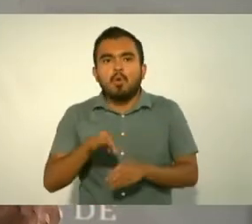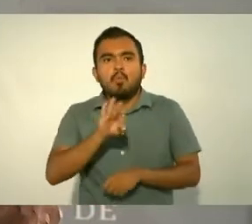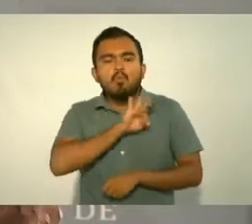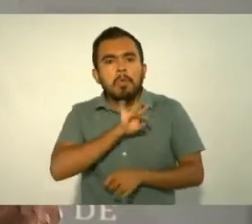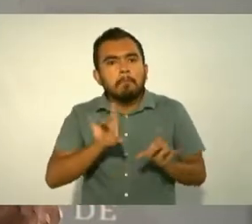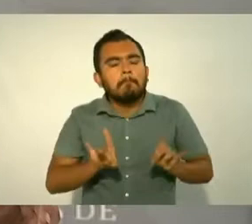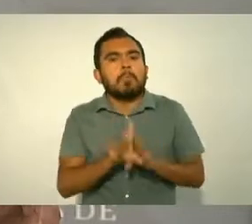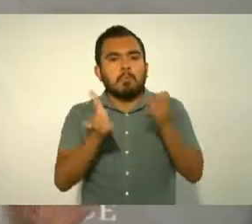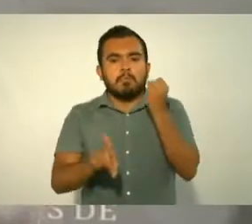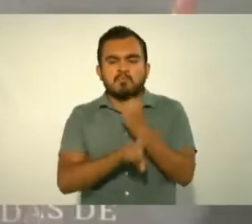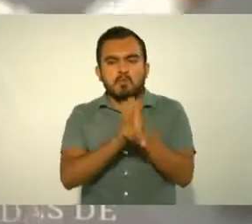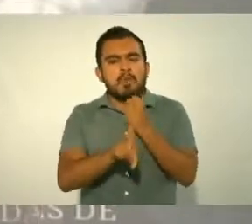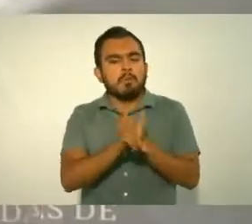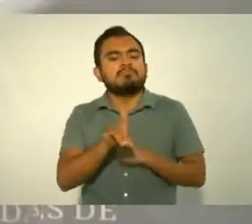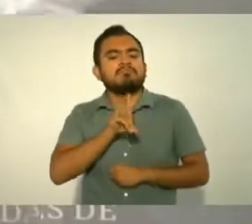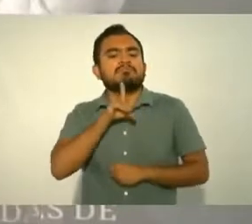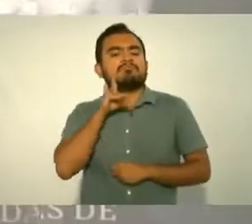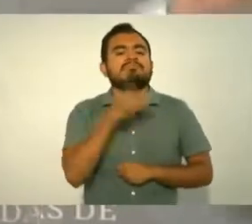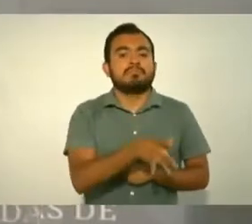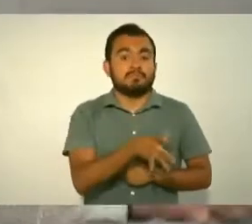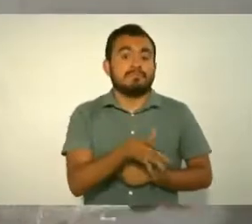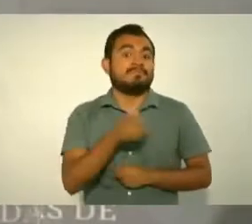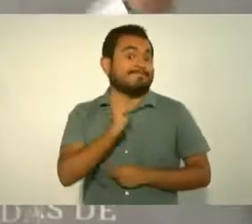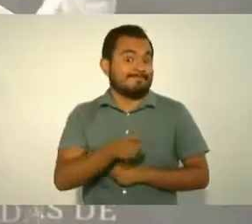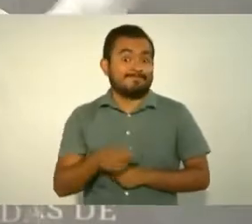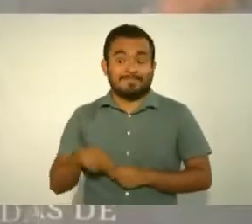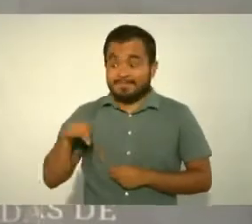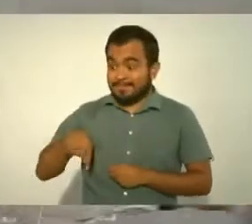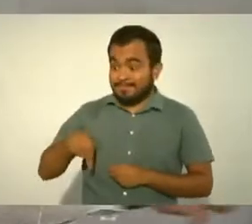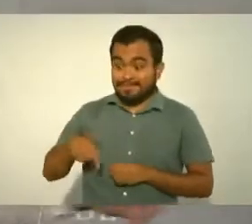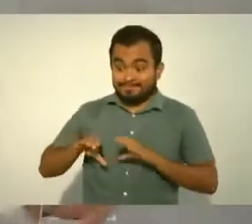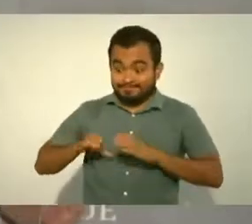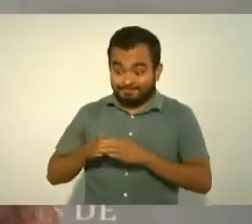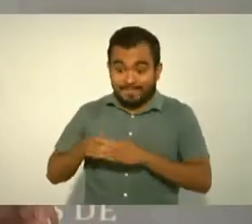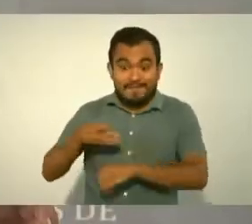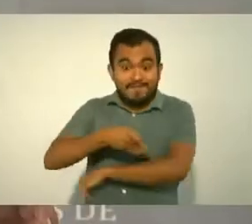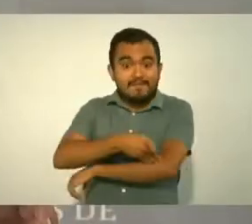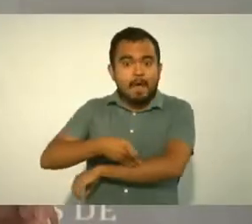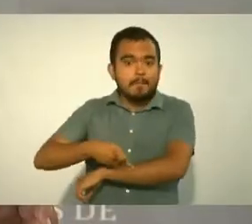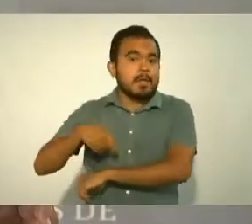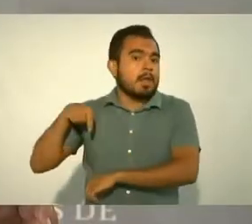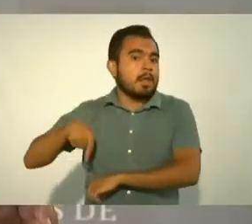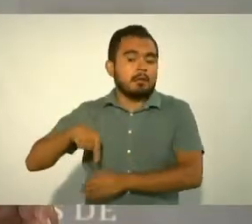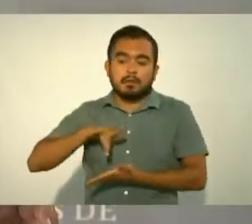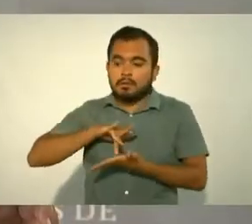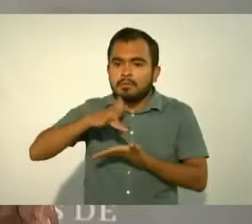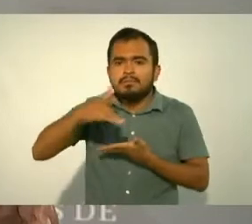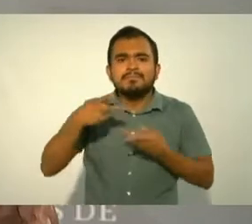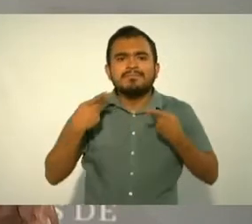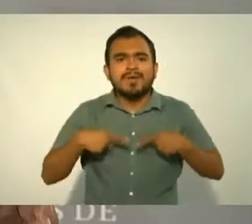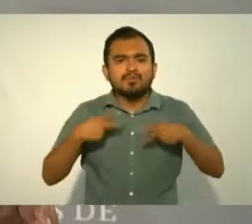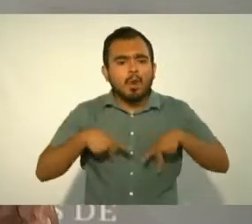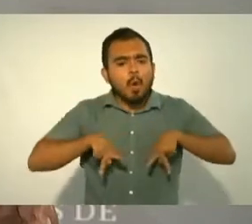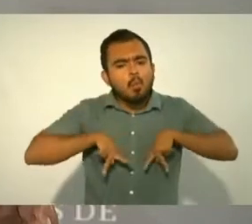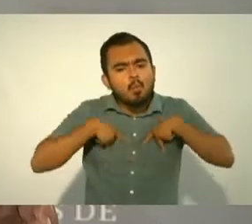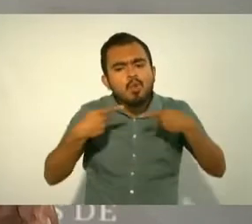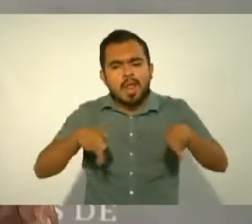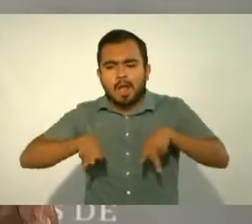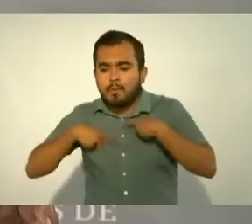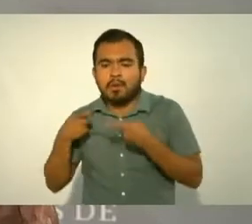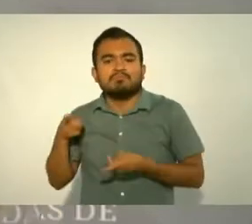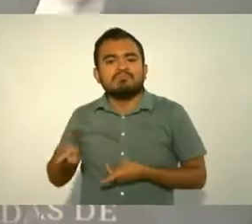fueron las familias las que cuidaron a los más vulnerables durante la pandemia,